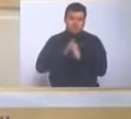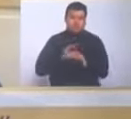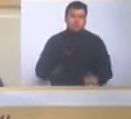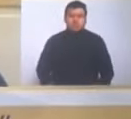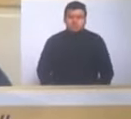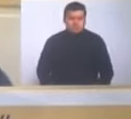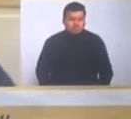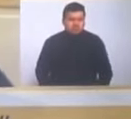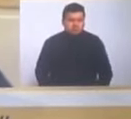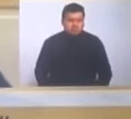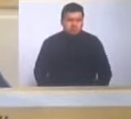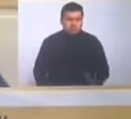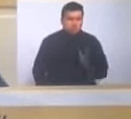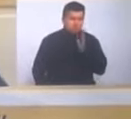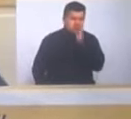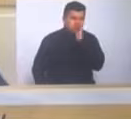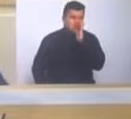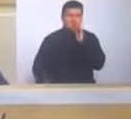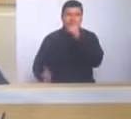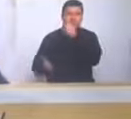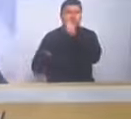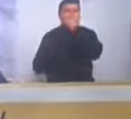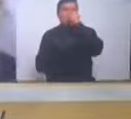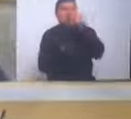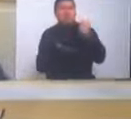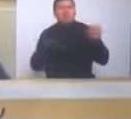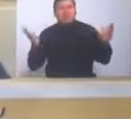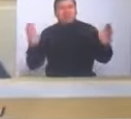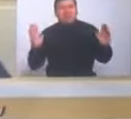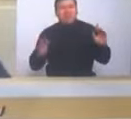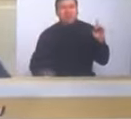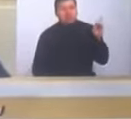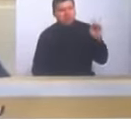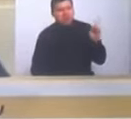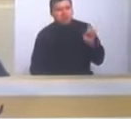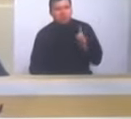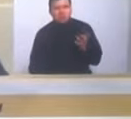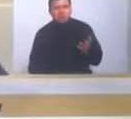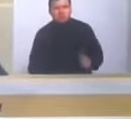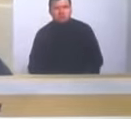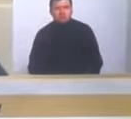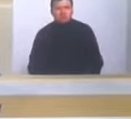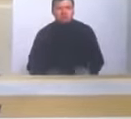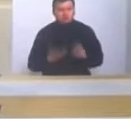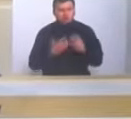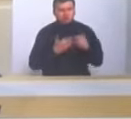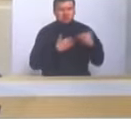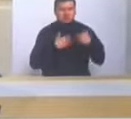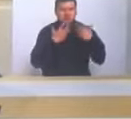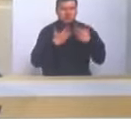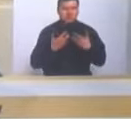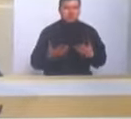No han hecho una sola inversión en los últimos años a cargo de la empresa.